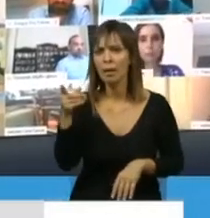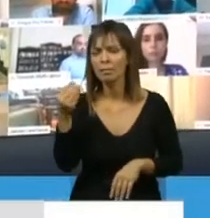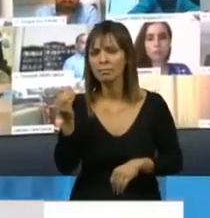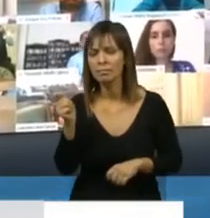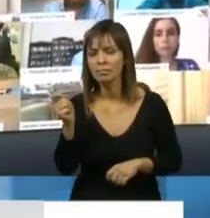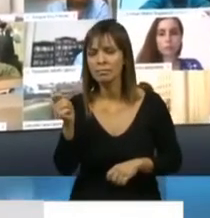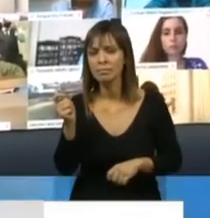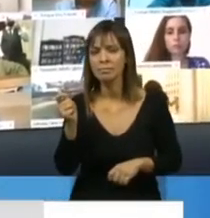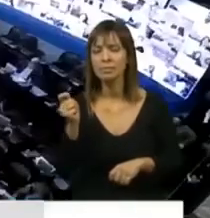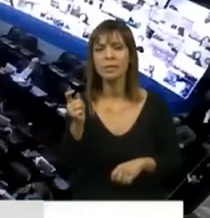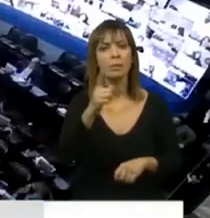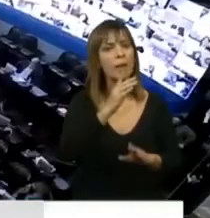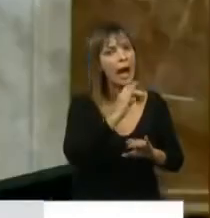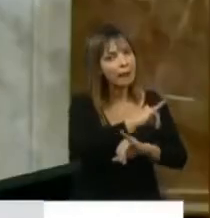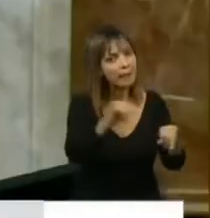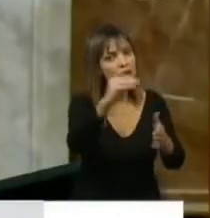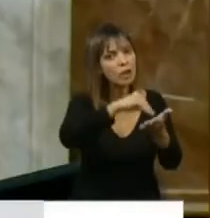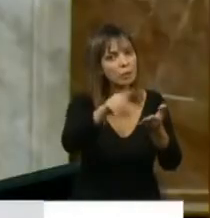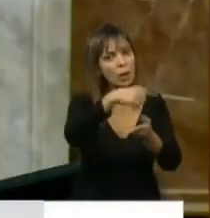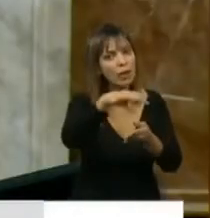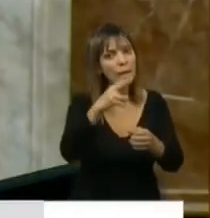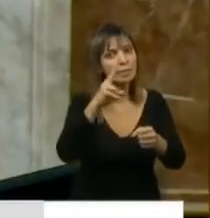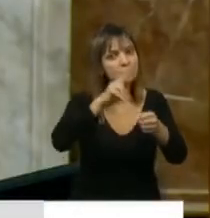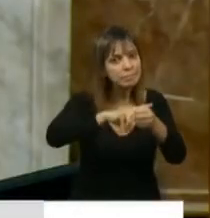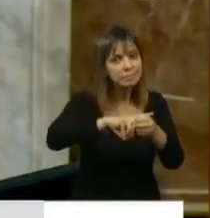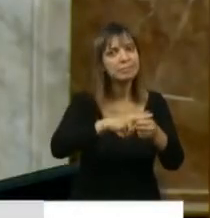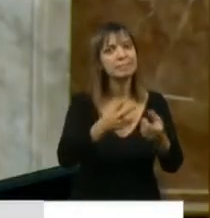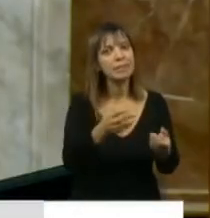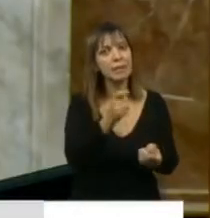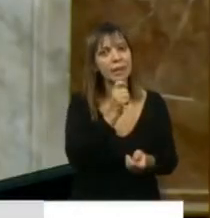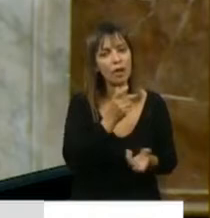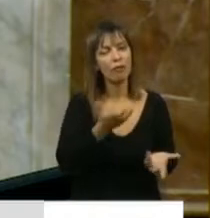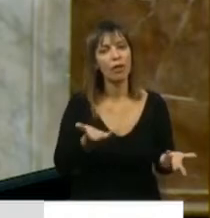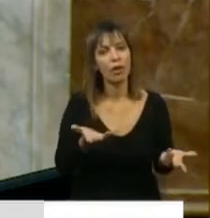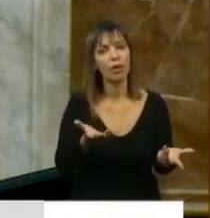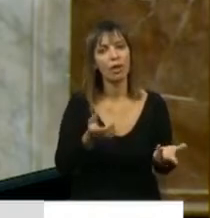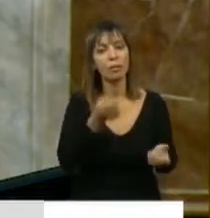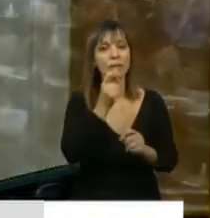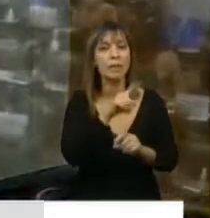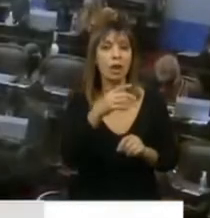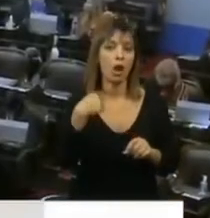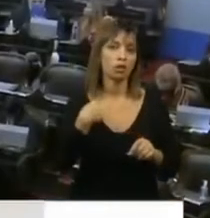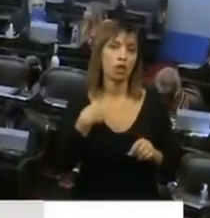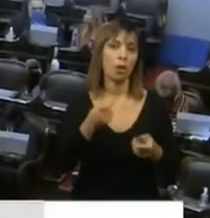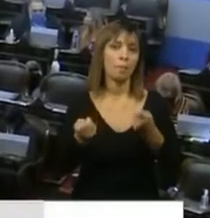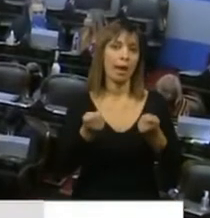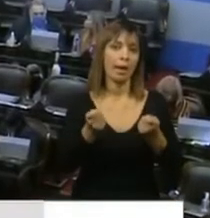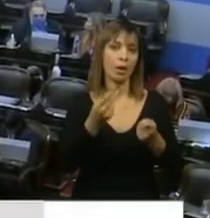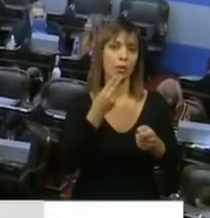Le recuerdo a los diputados que deben mantenerse muteados si no vamos a aplicar el muteo desde acá.